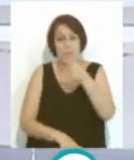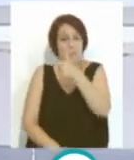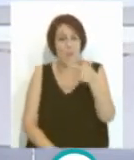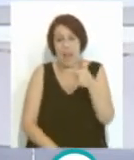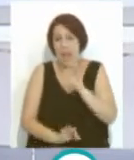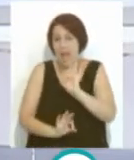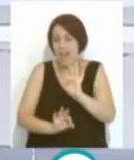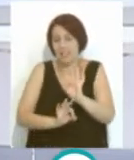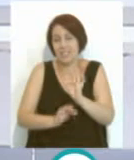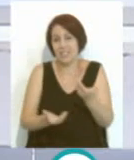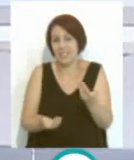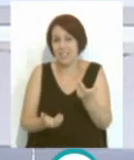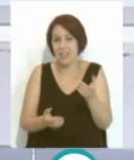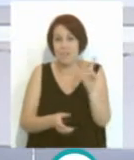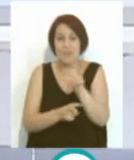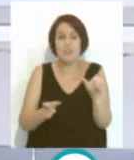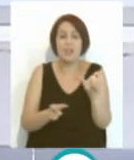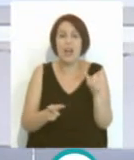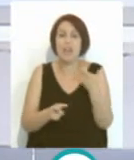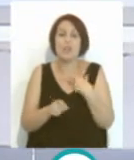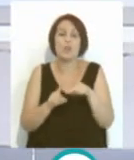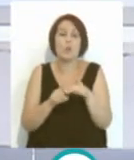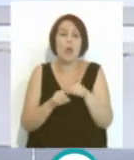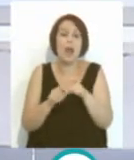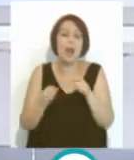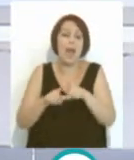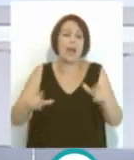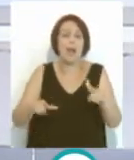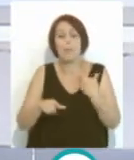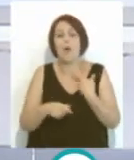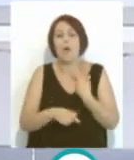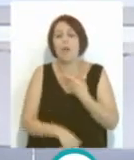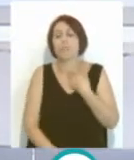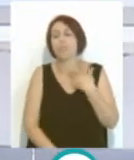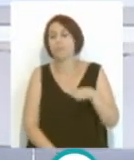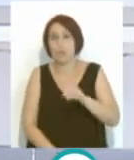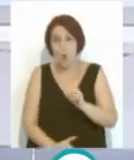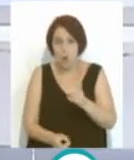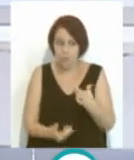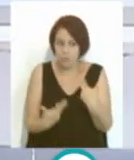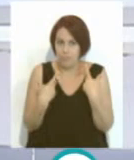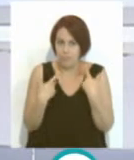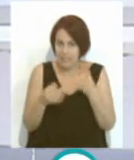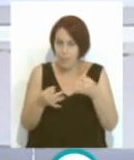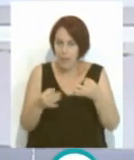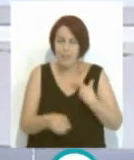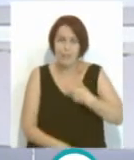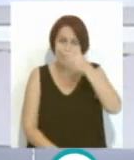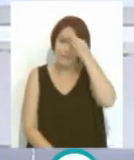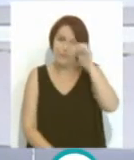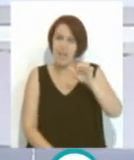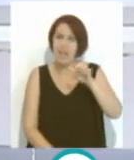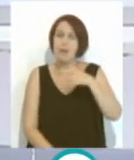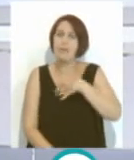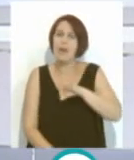está en primera no creo que nadie vaya a pasearse en ningún campo, ¿no? Con lo cual, ¿había fe de que se podía hacer